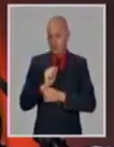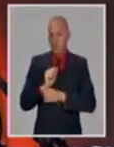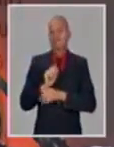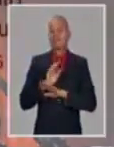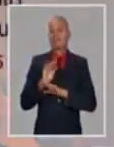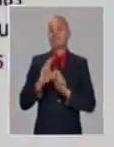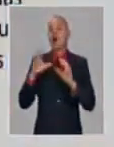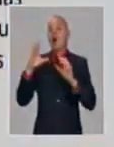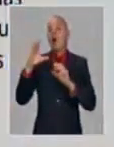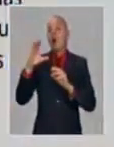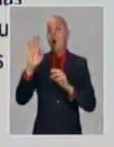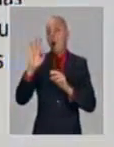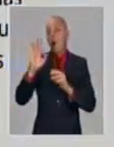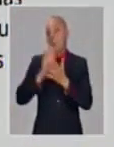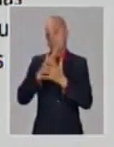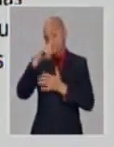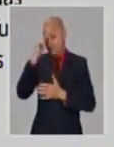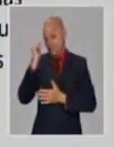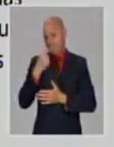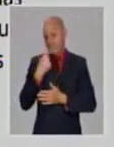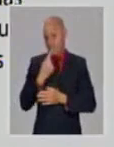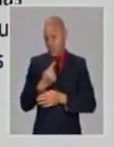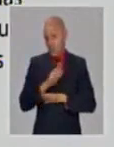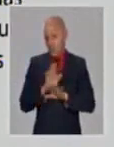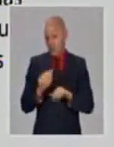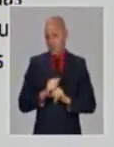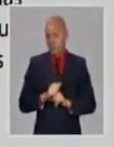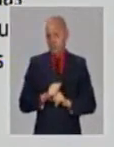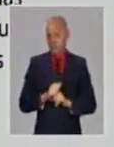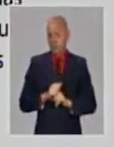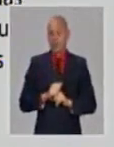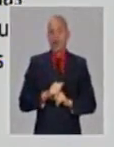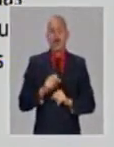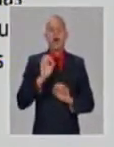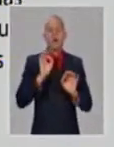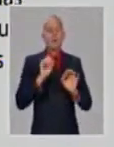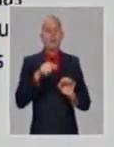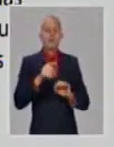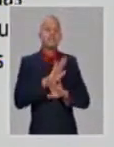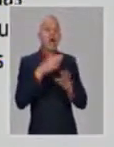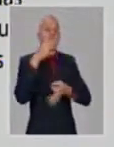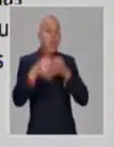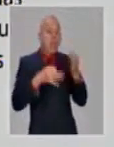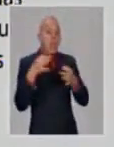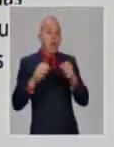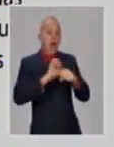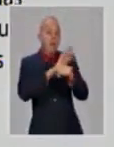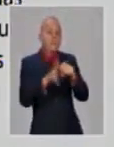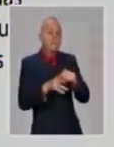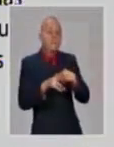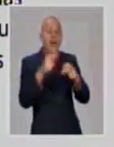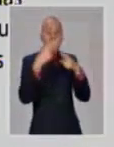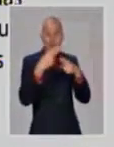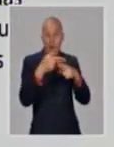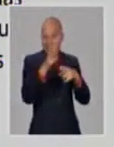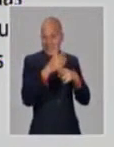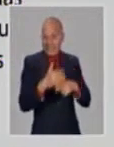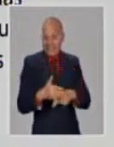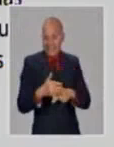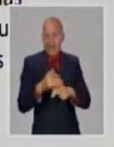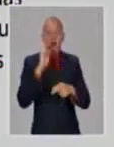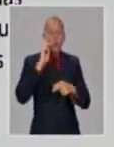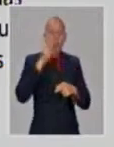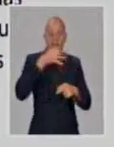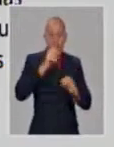variantes pueden conllevar en general las de preocupación, las variantes de preocupación, a un aumento en la transmisibilidad